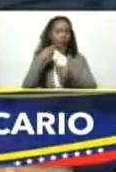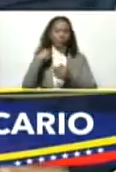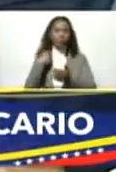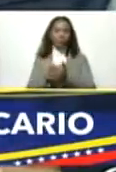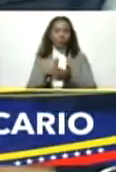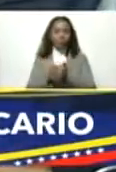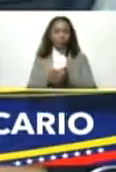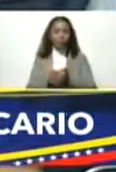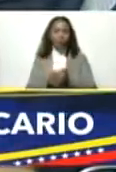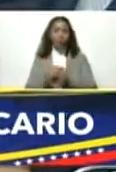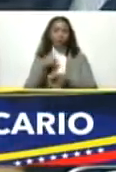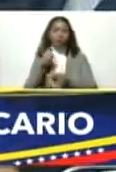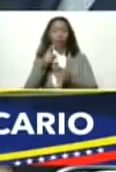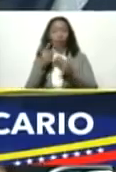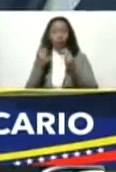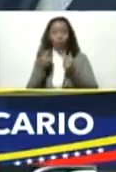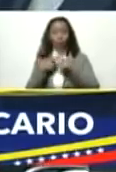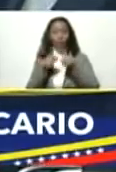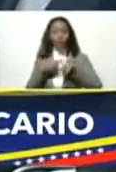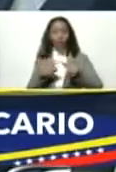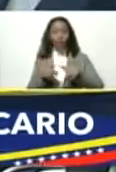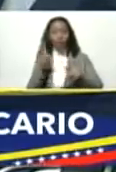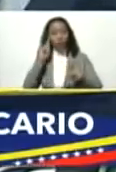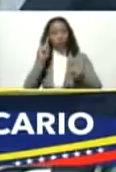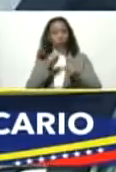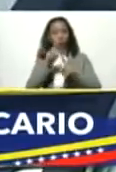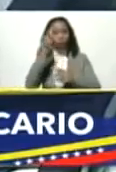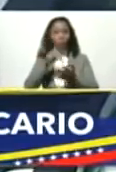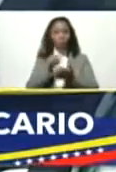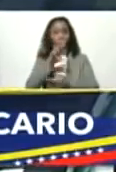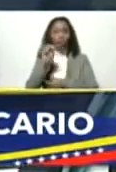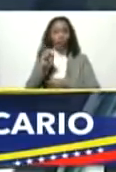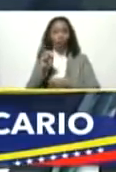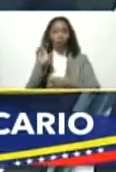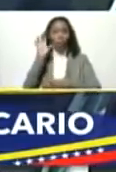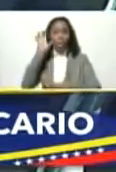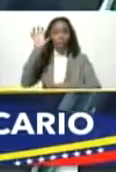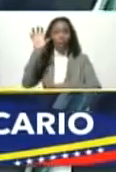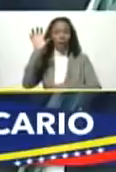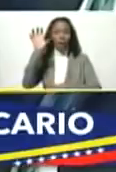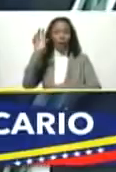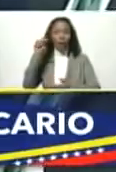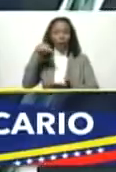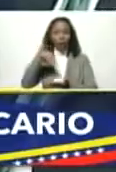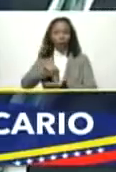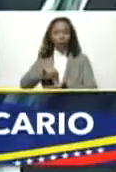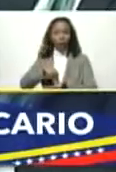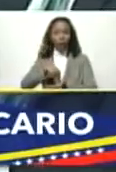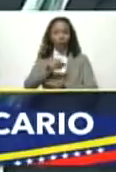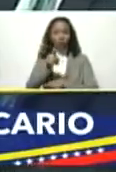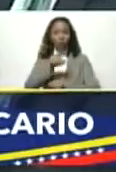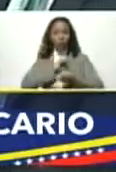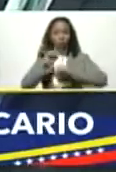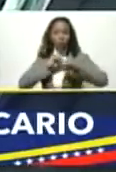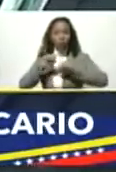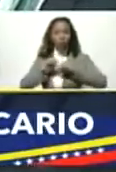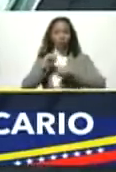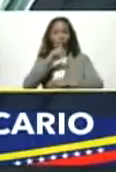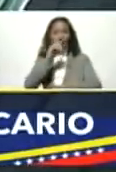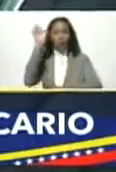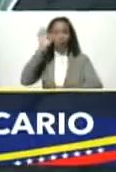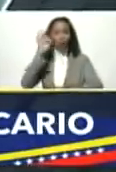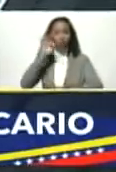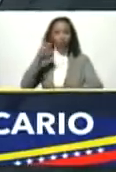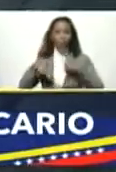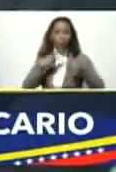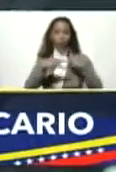diversificada rumbo al 2030 para tener una patria de pie con sus motores 100%